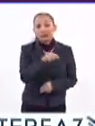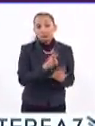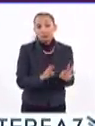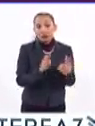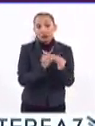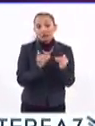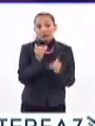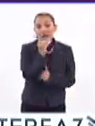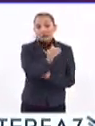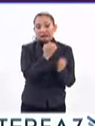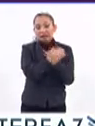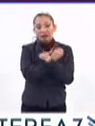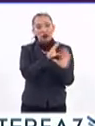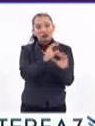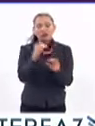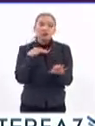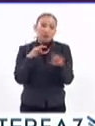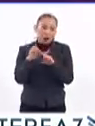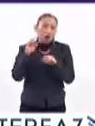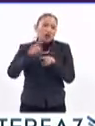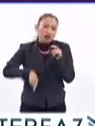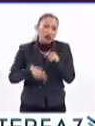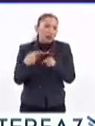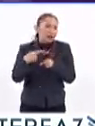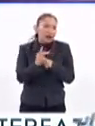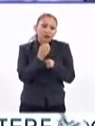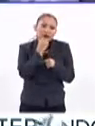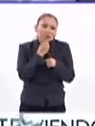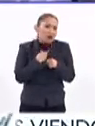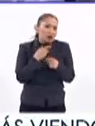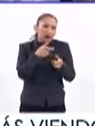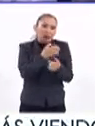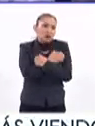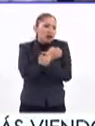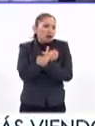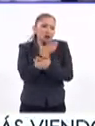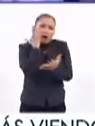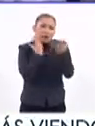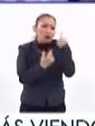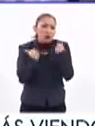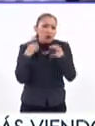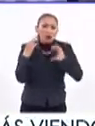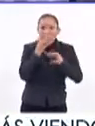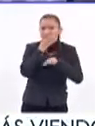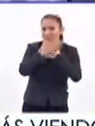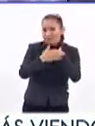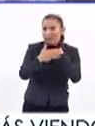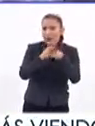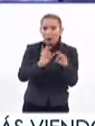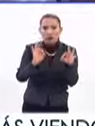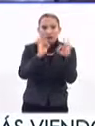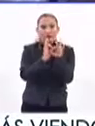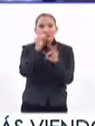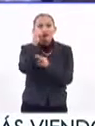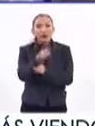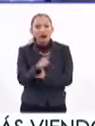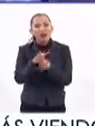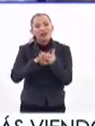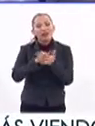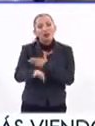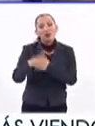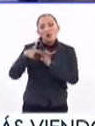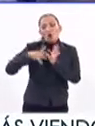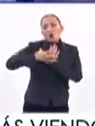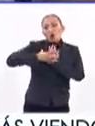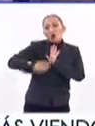importante. Nos quitaría trabajo, sí, pero pues es un... La educación creo que es lo primordial en ese sentido, para evitar